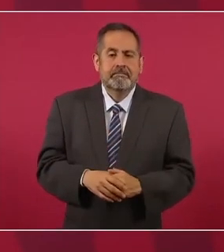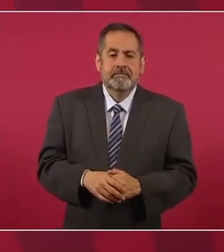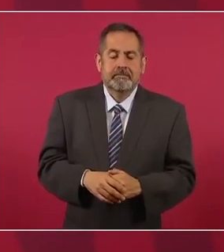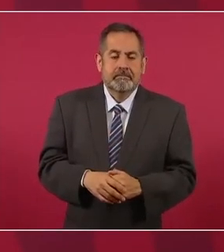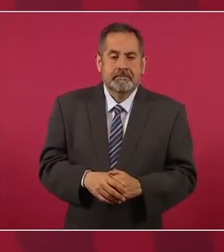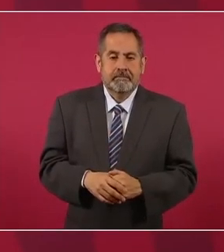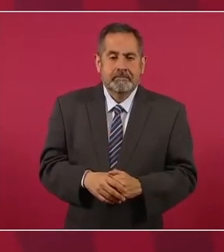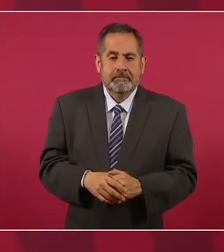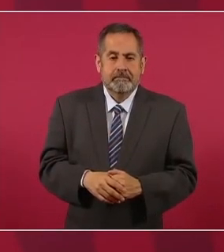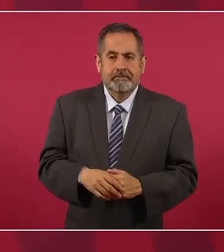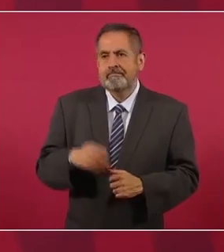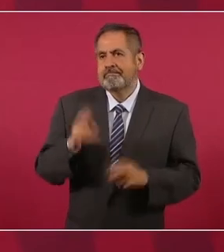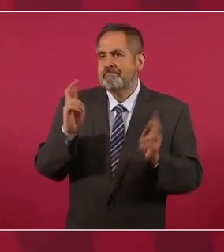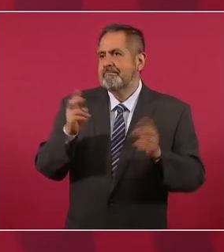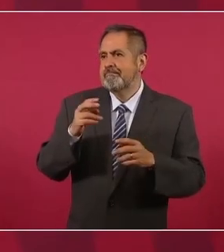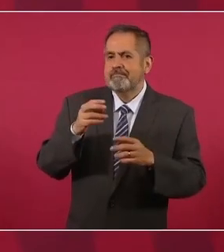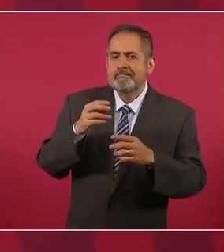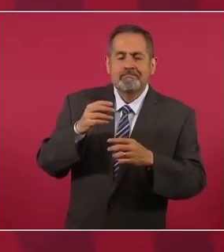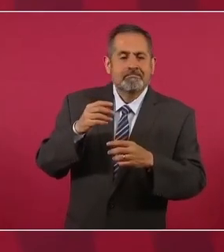Tiene que haber democracia.